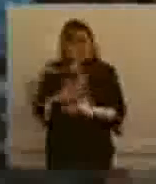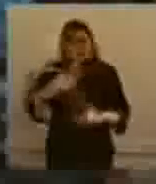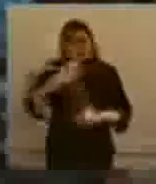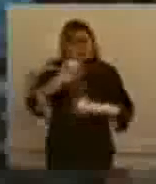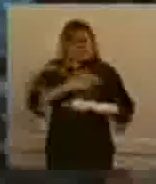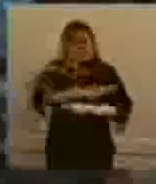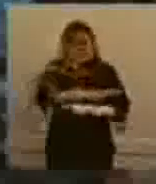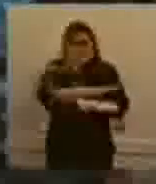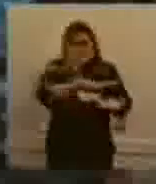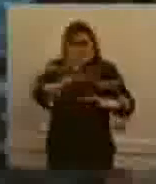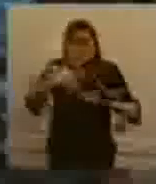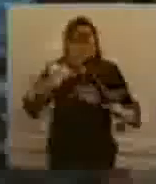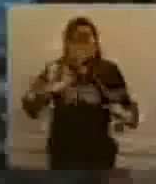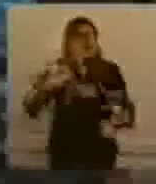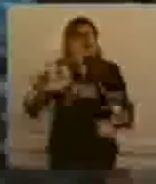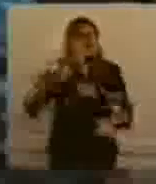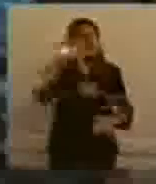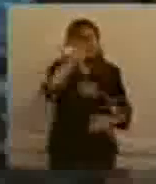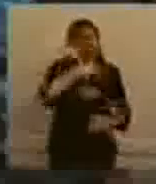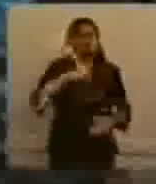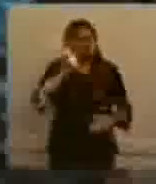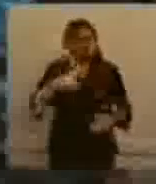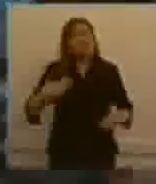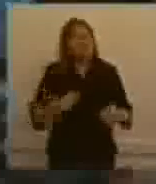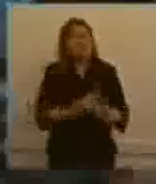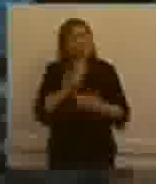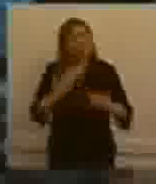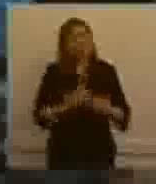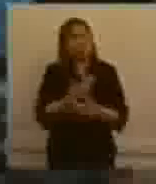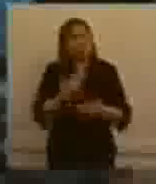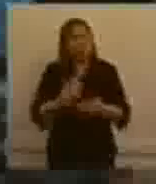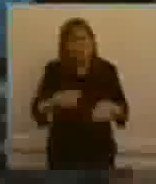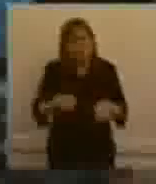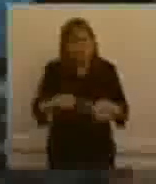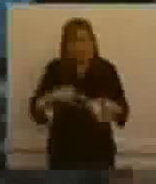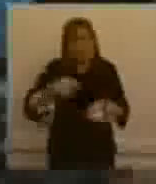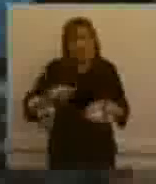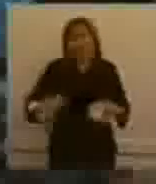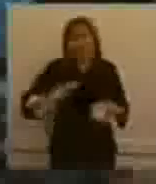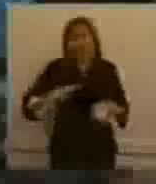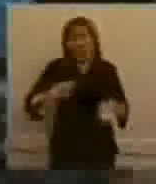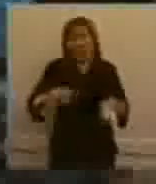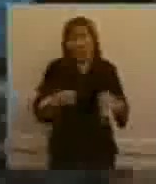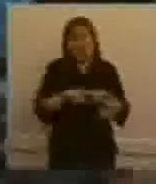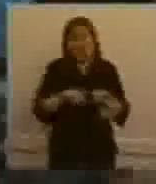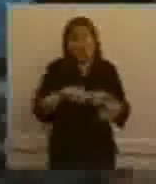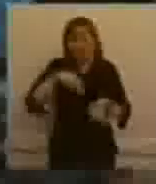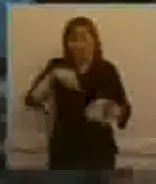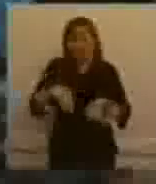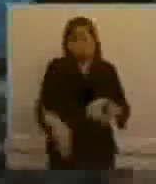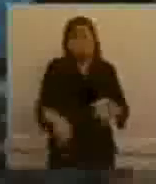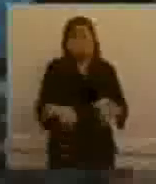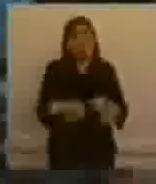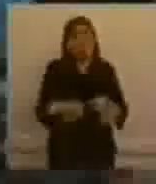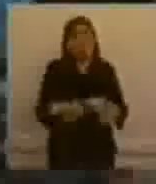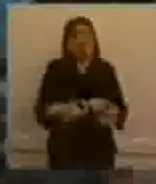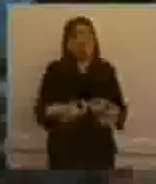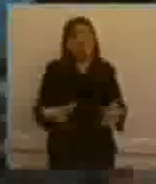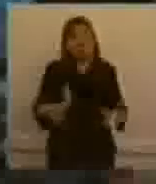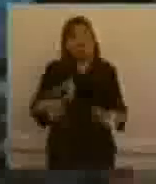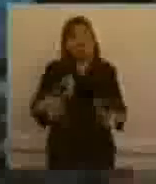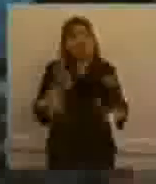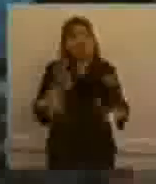sentido fuertemente afectados por esto que nos ha pasado a los hermanos patagónicos. Yo creo muy profundamente en la